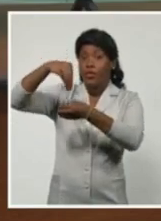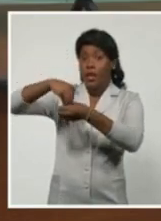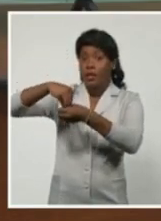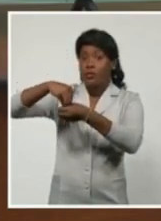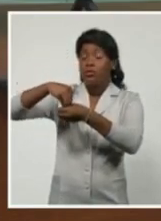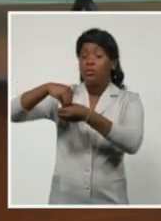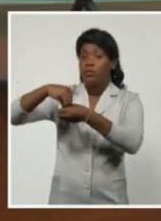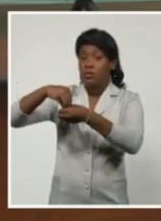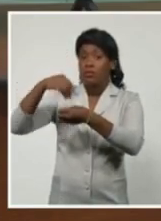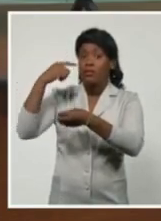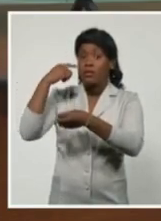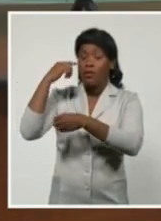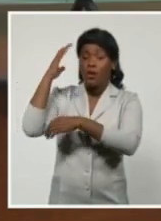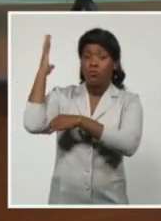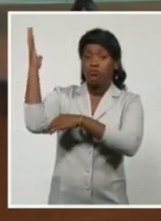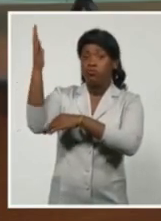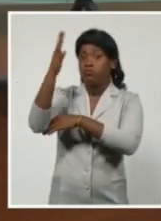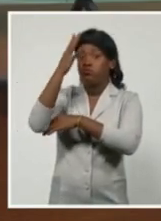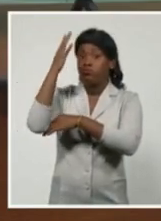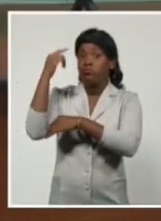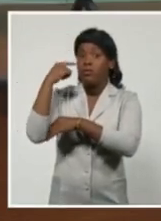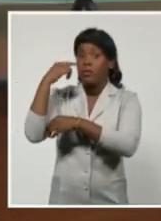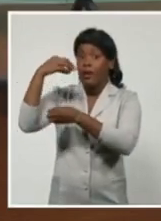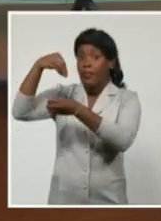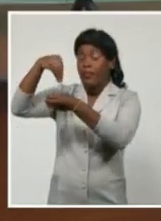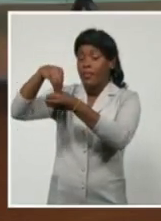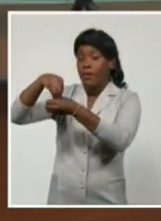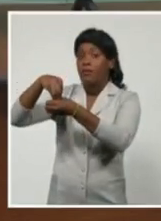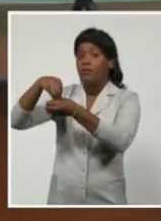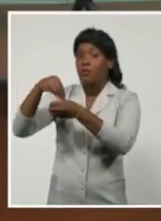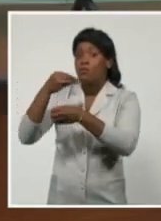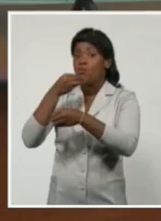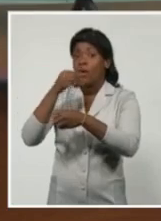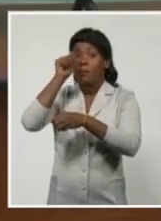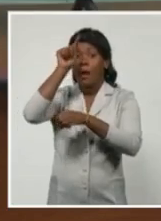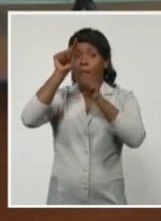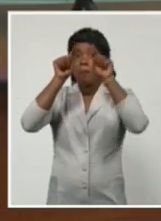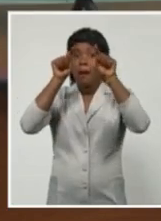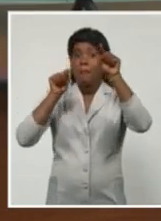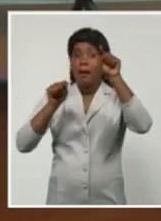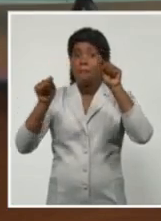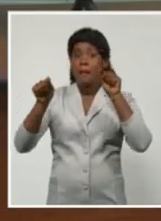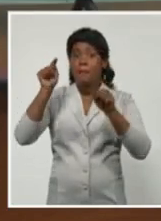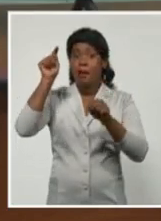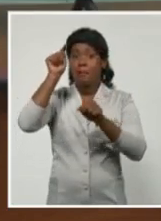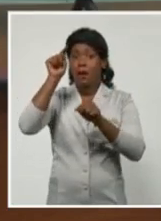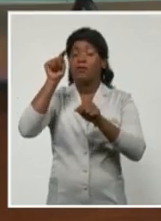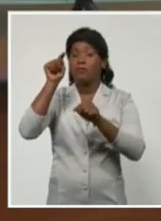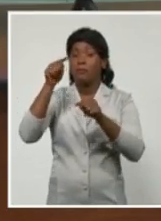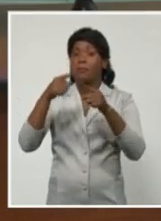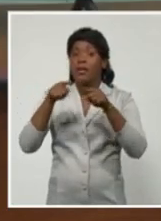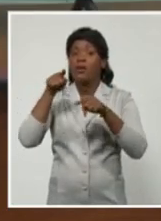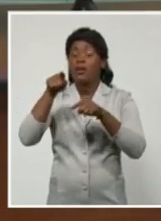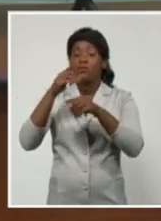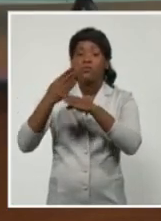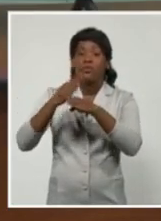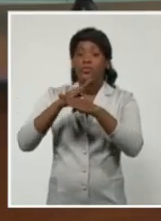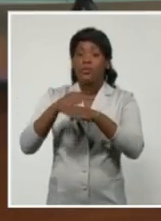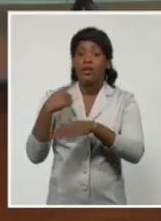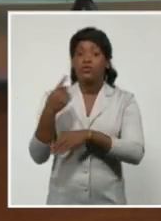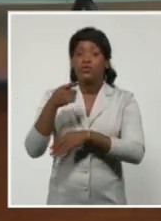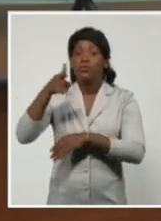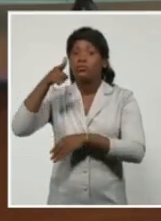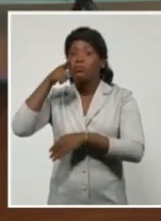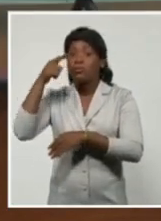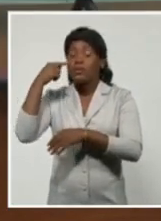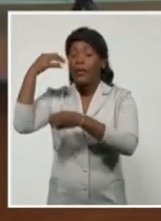sea, tan bueno es un pronóstico aquí o aquí o aquí. En realidad es así. Es la mayor probabilidad de que esté